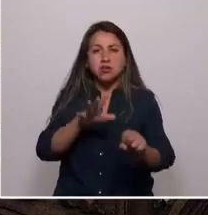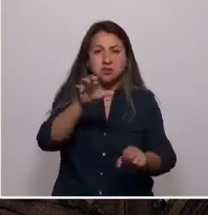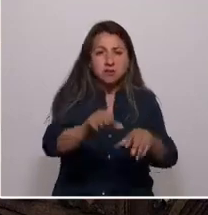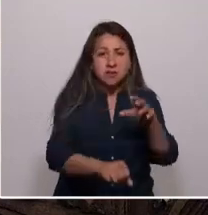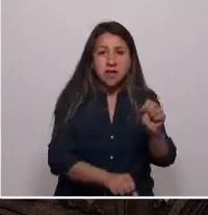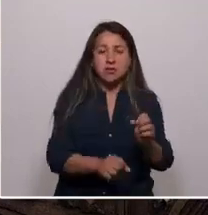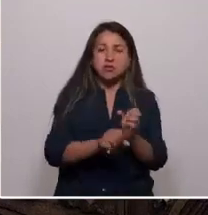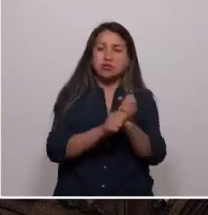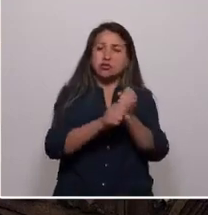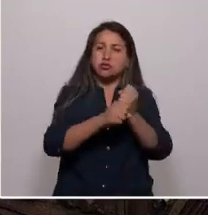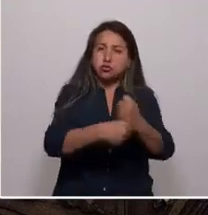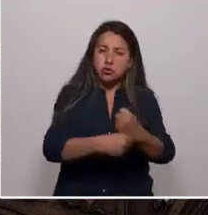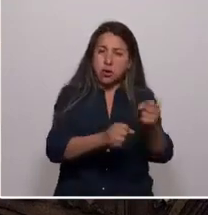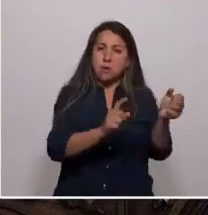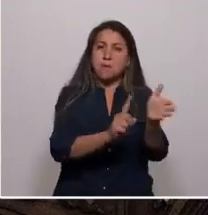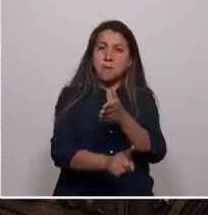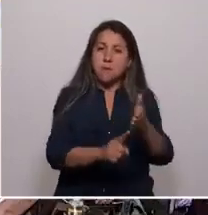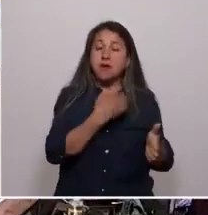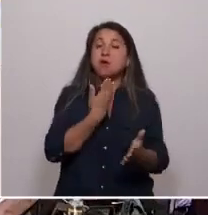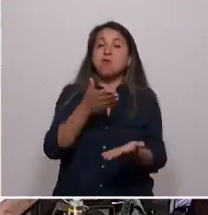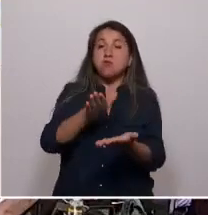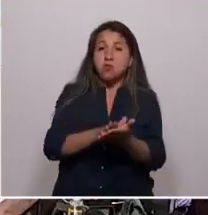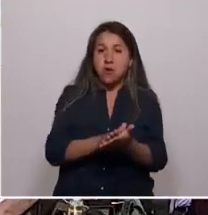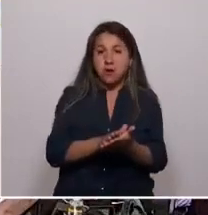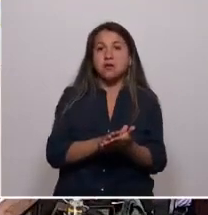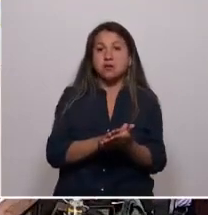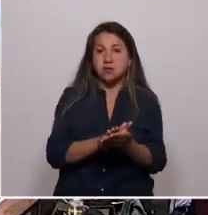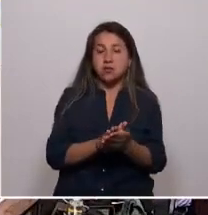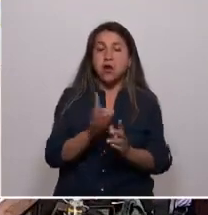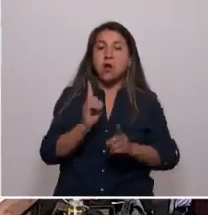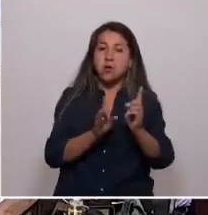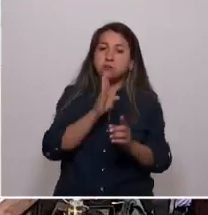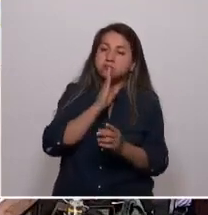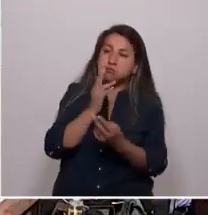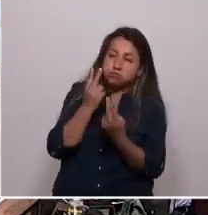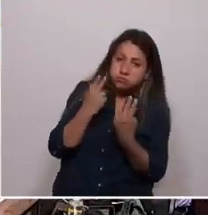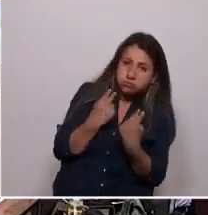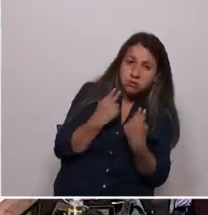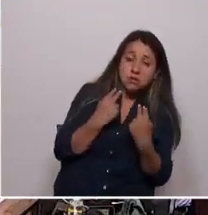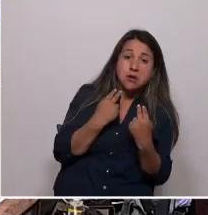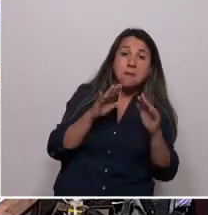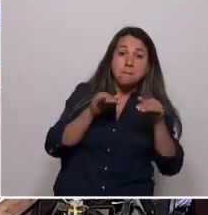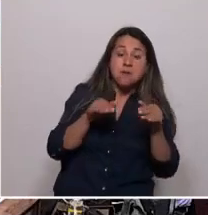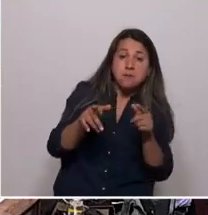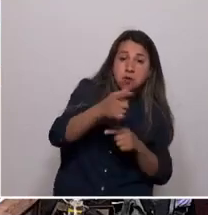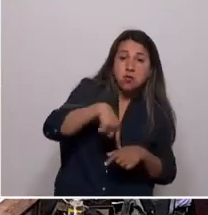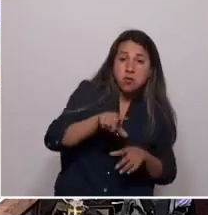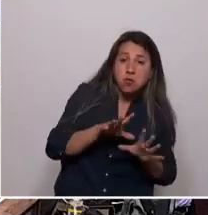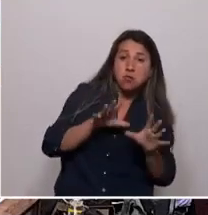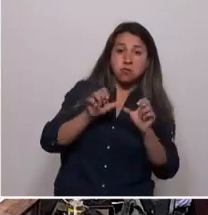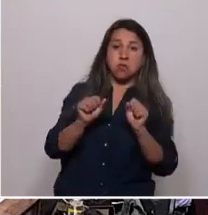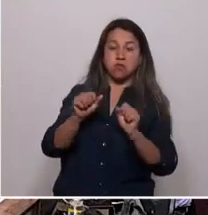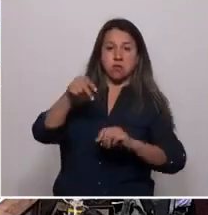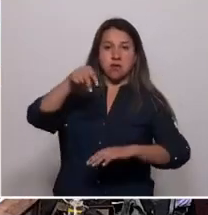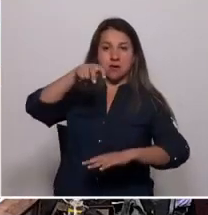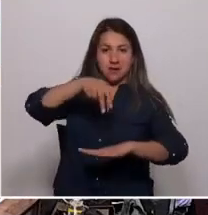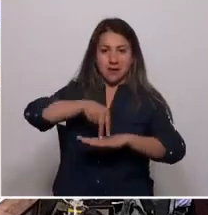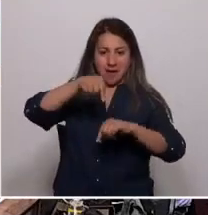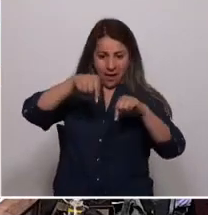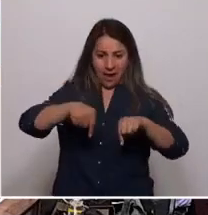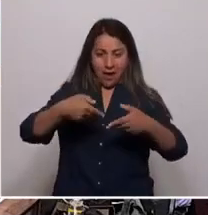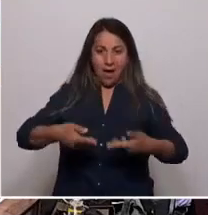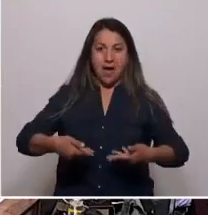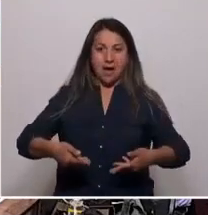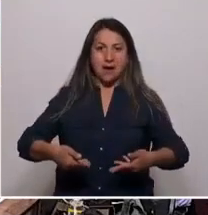y muerte, un sector de la sociedad les ha sometido. Mismo sector que hoy ocupa lugares en esta convención y que tiene la